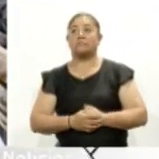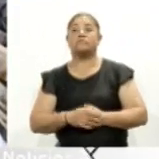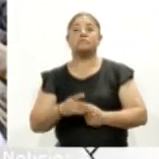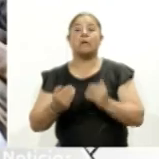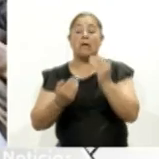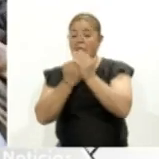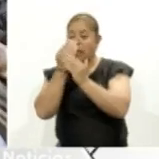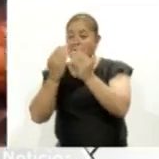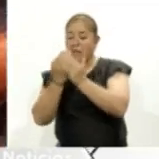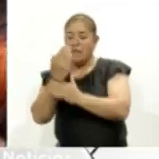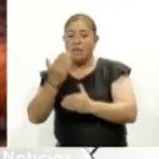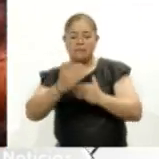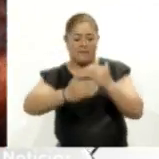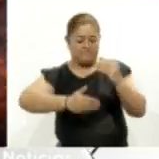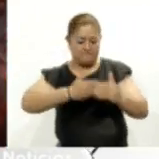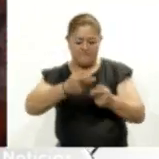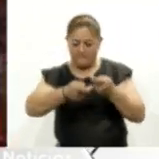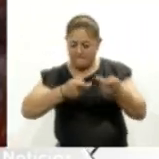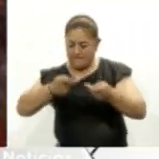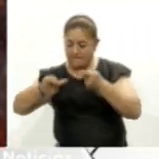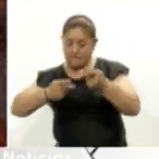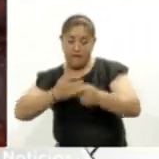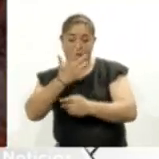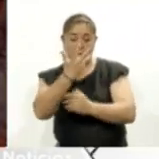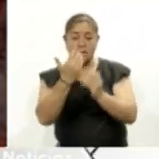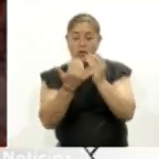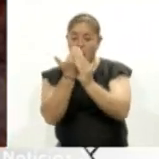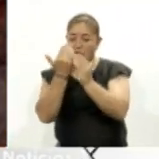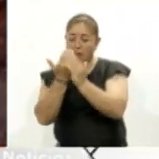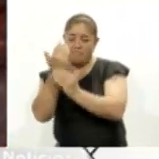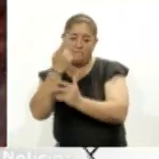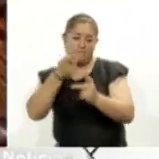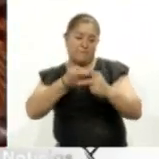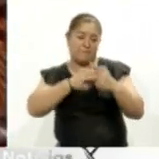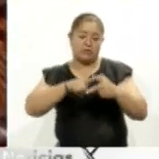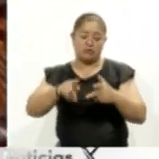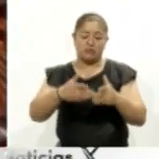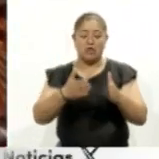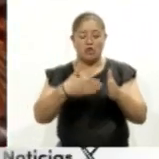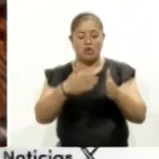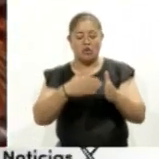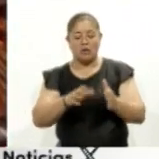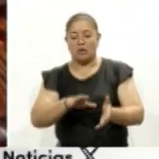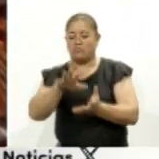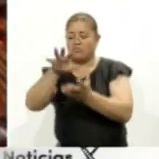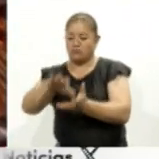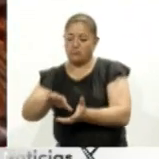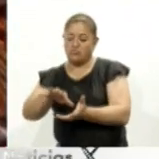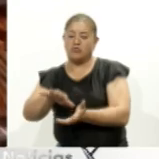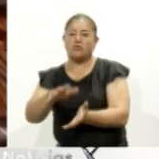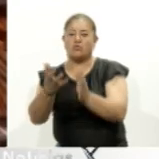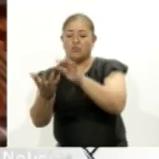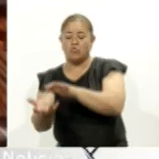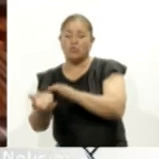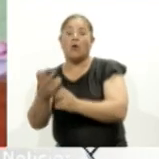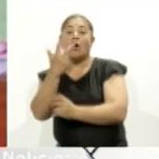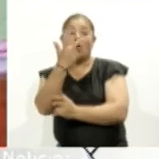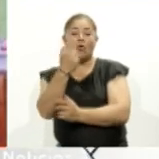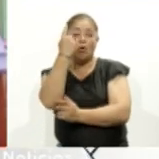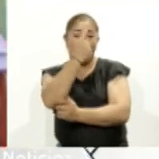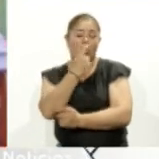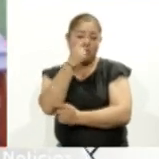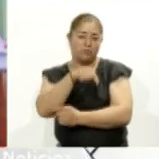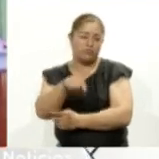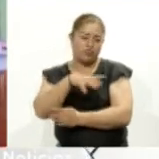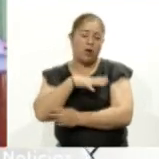el día se prepara y se envuelve desde las 5 de la mañana para iniciar con la cocción al filo de las 8 horas los productores de esta región